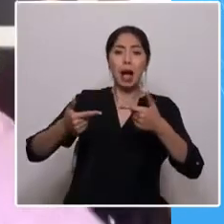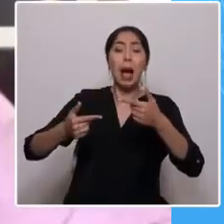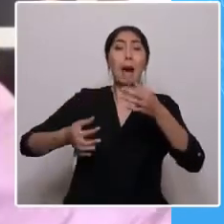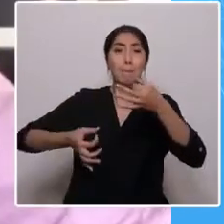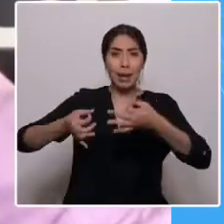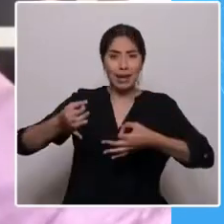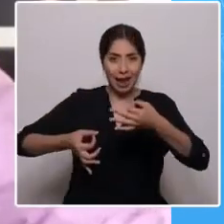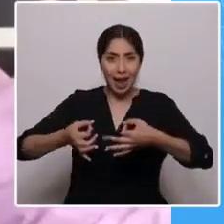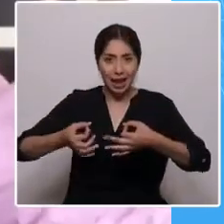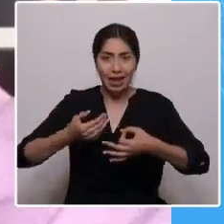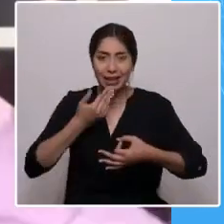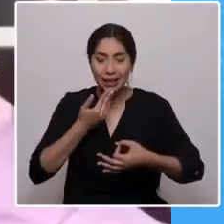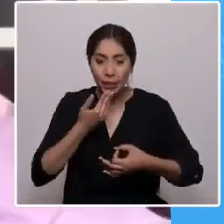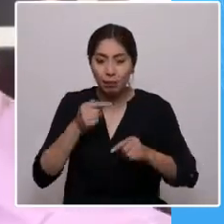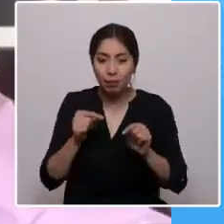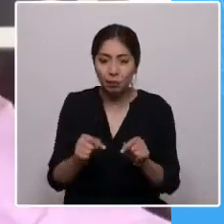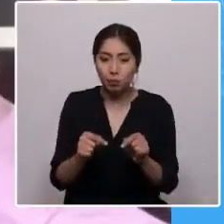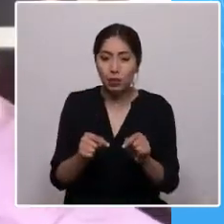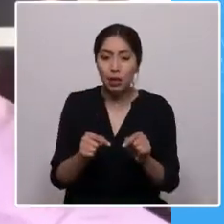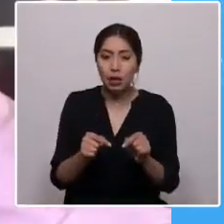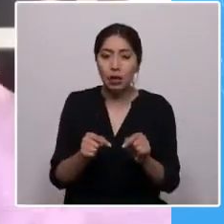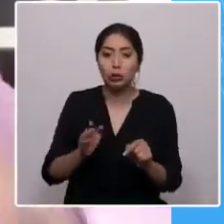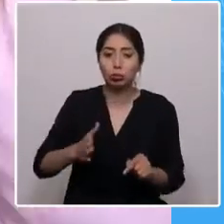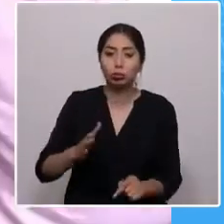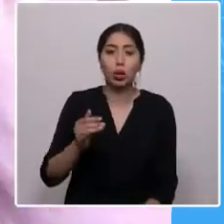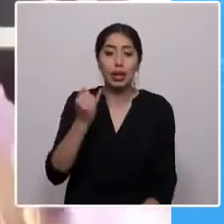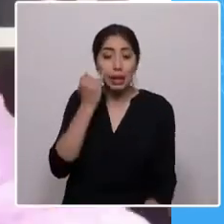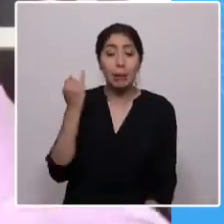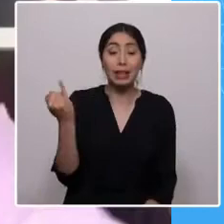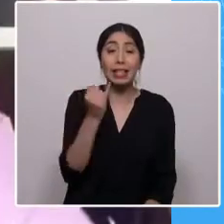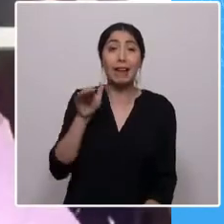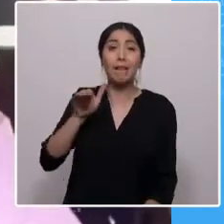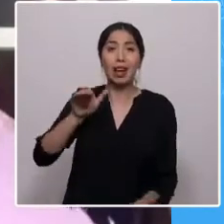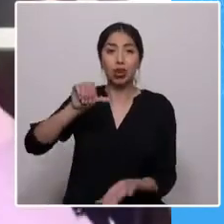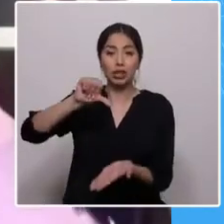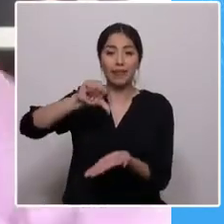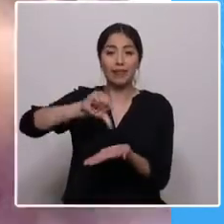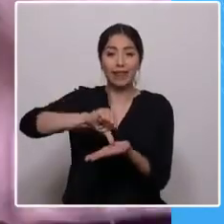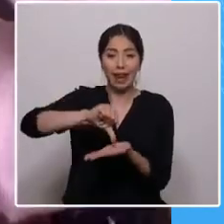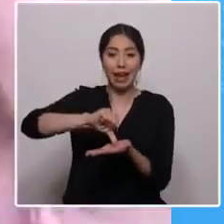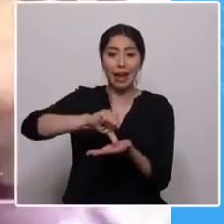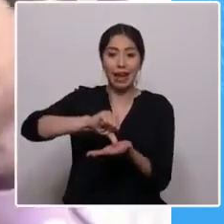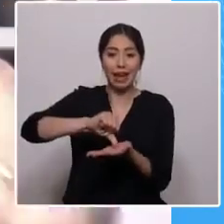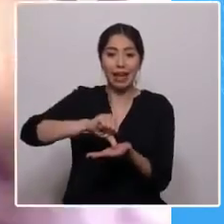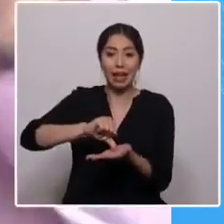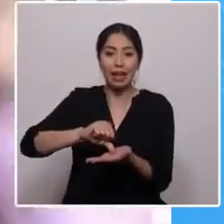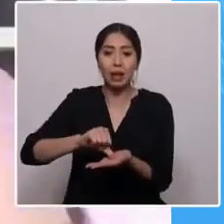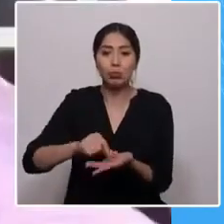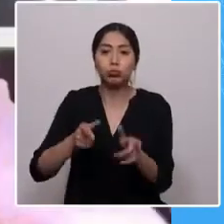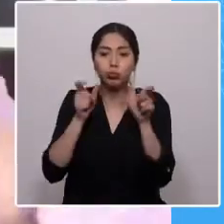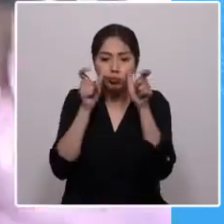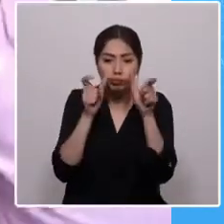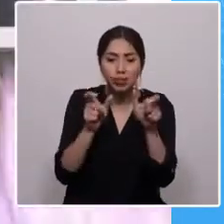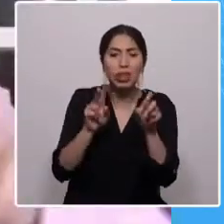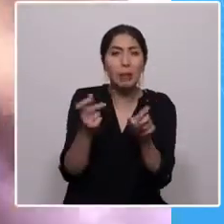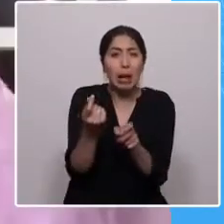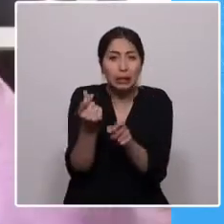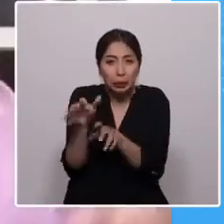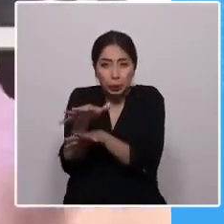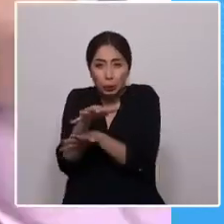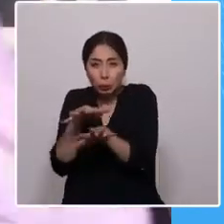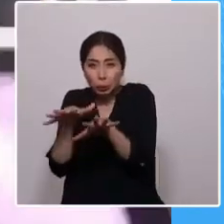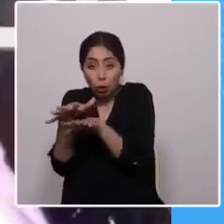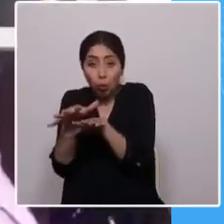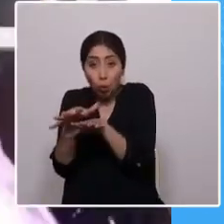pública. Mantener la independencia del Banco Central. Otorgar mayores atribuciones a la Contraloría para fijar actos de corrupción. Tanto en el sector